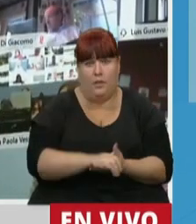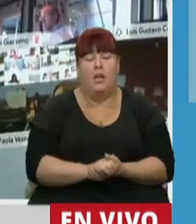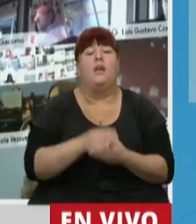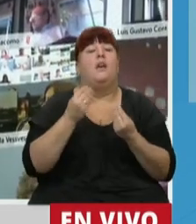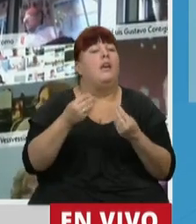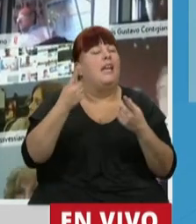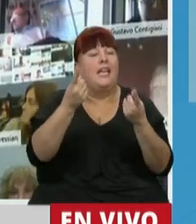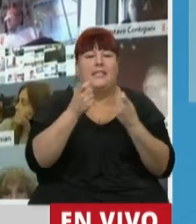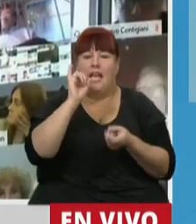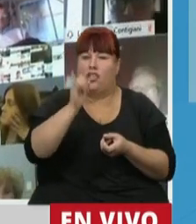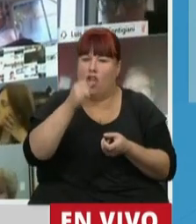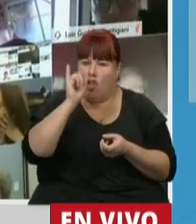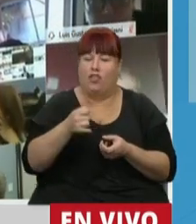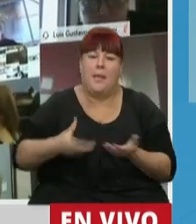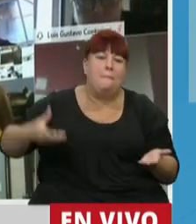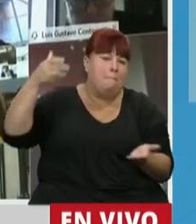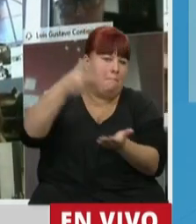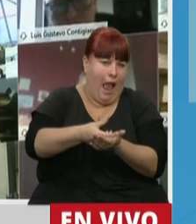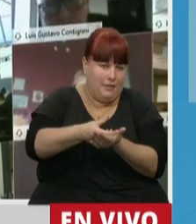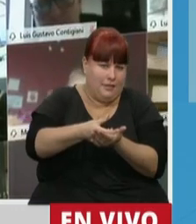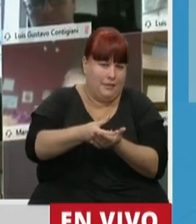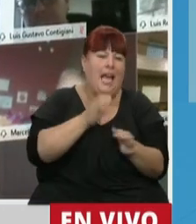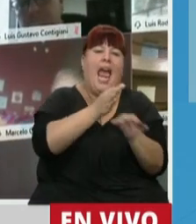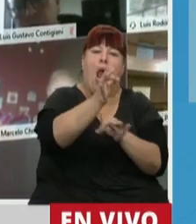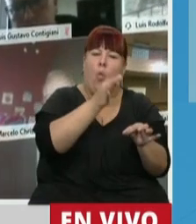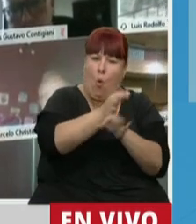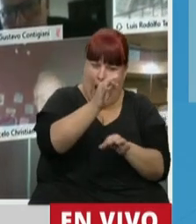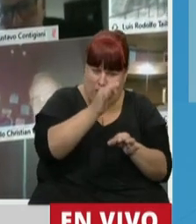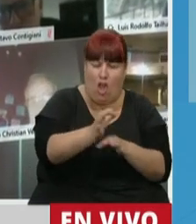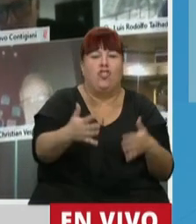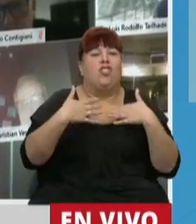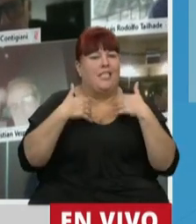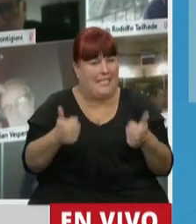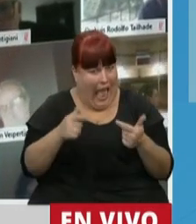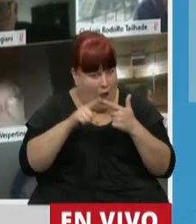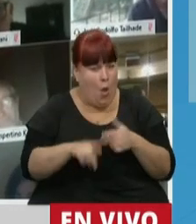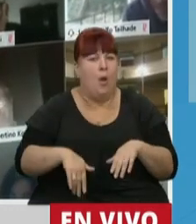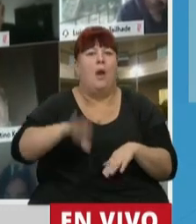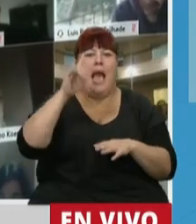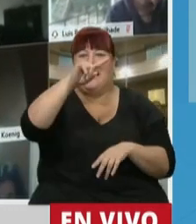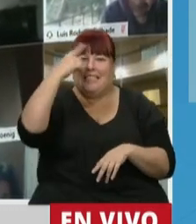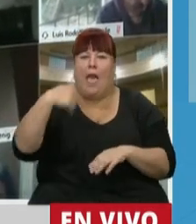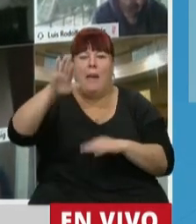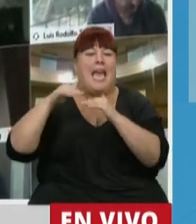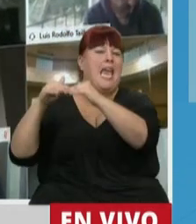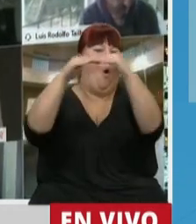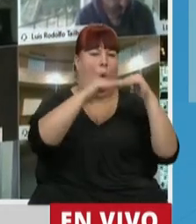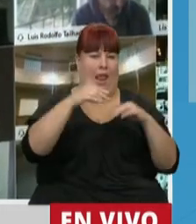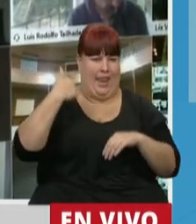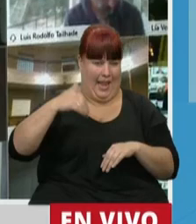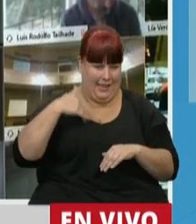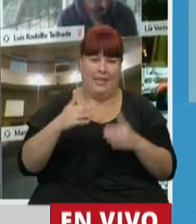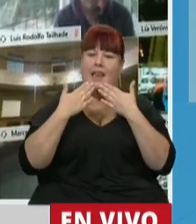es que necesitamos más inversión en educación, en salud, más Estado y más igualdad en la Argentina.